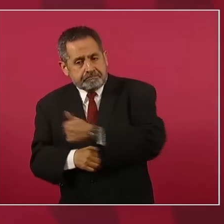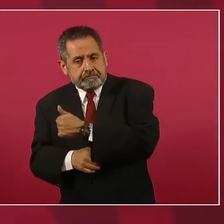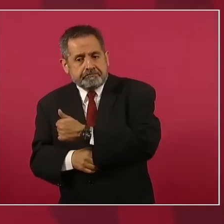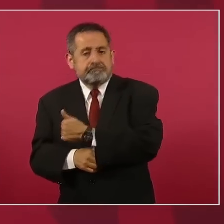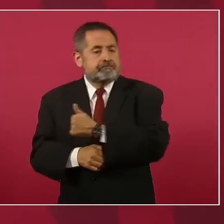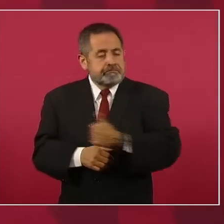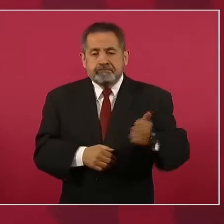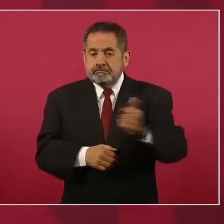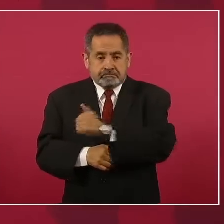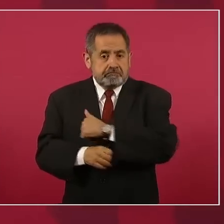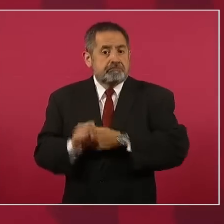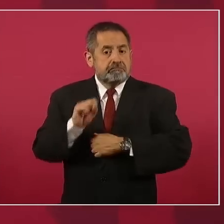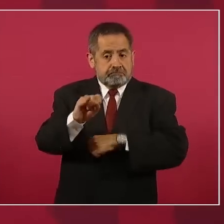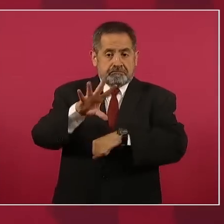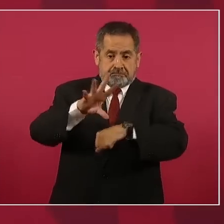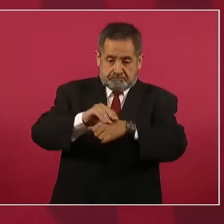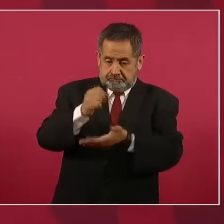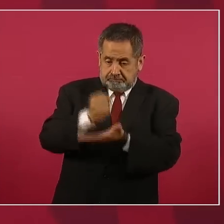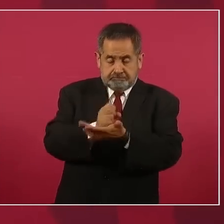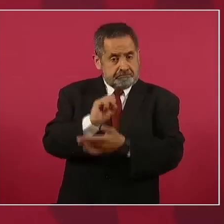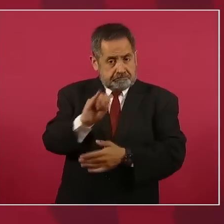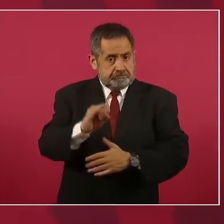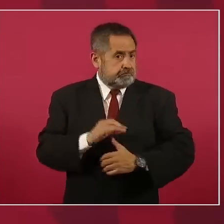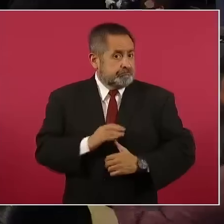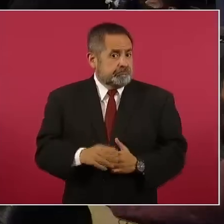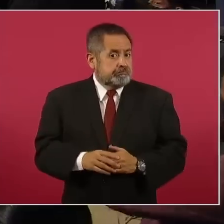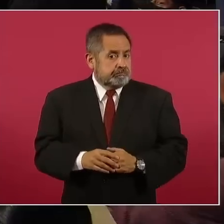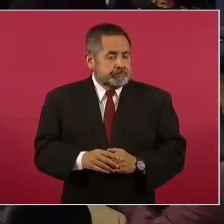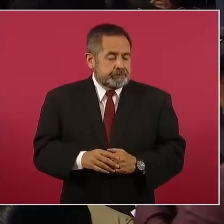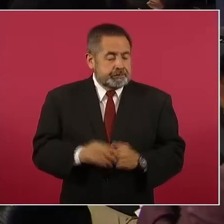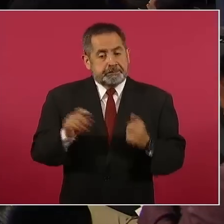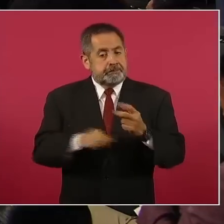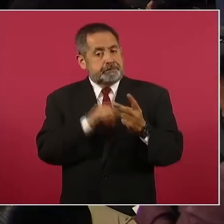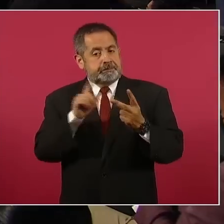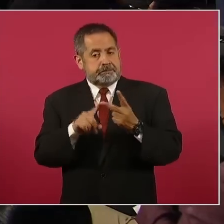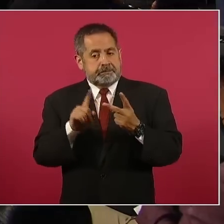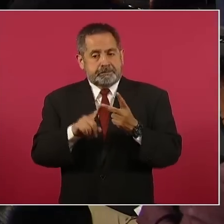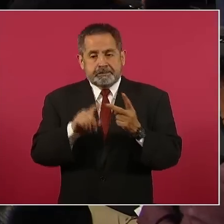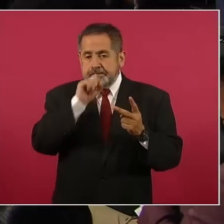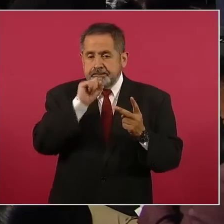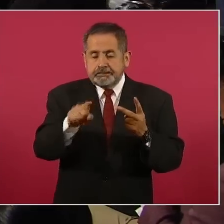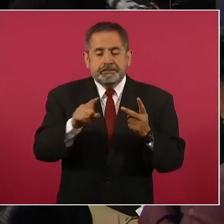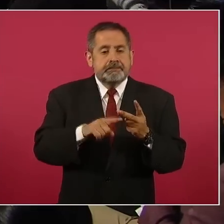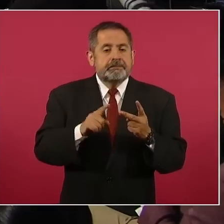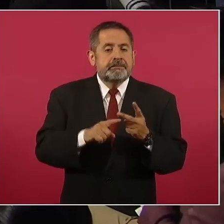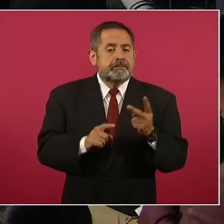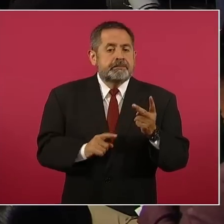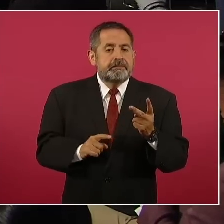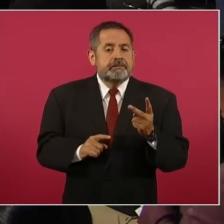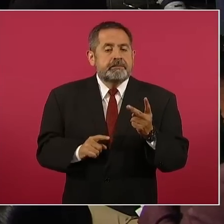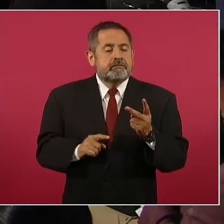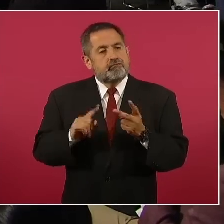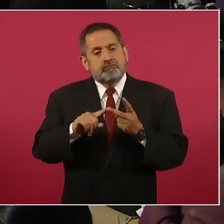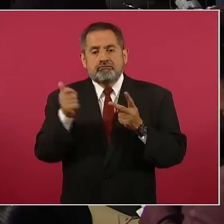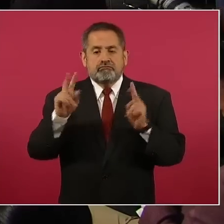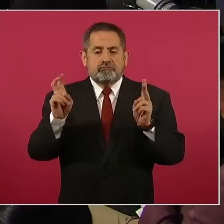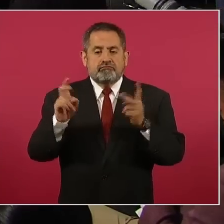tratamos otros temas,